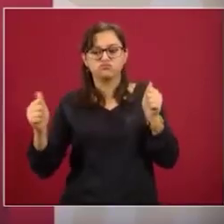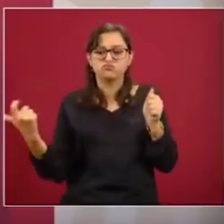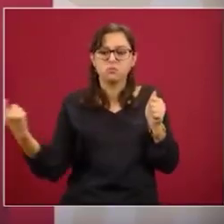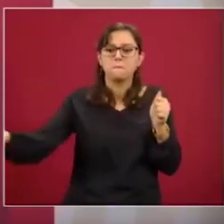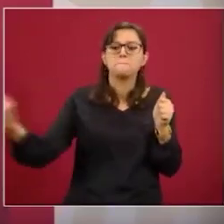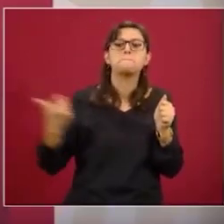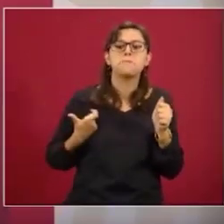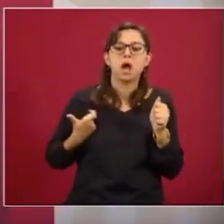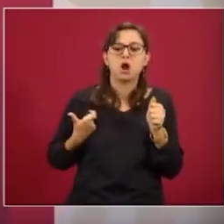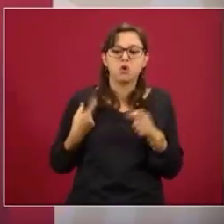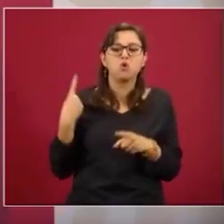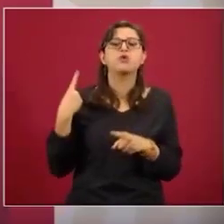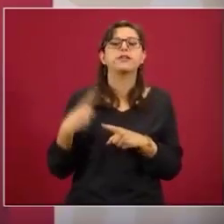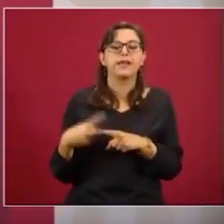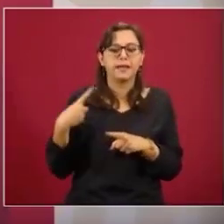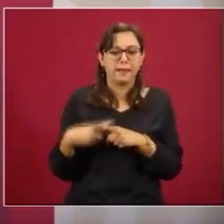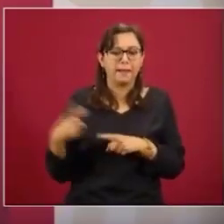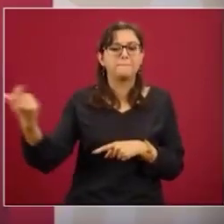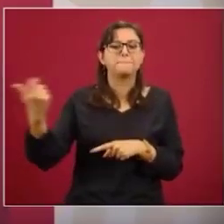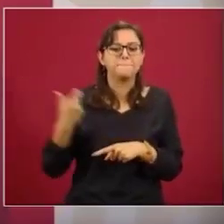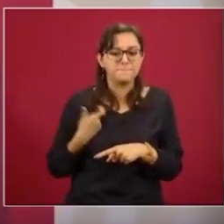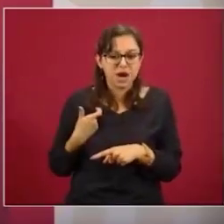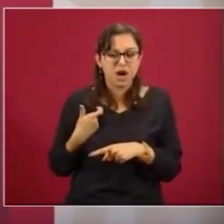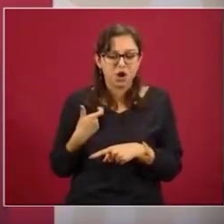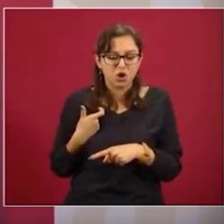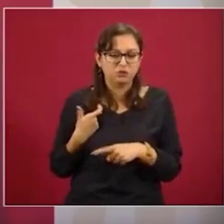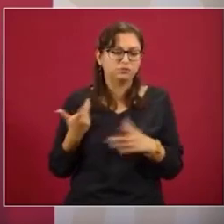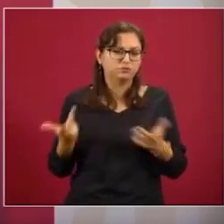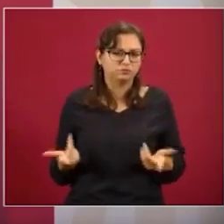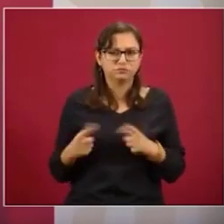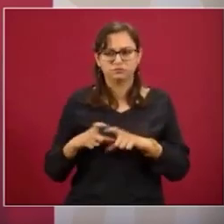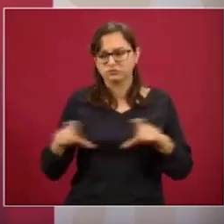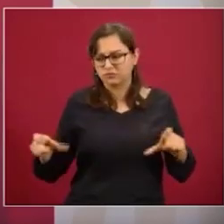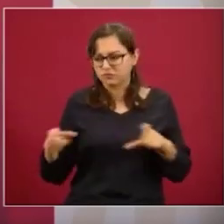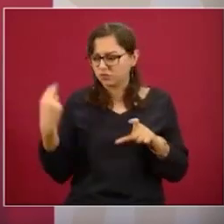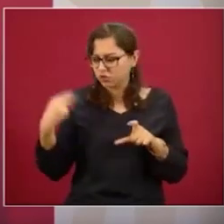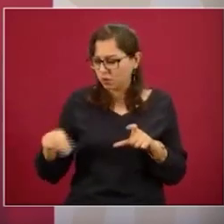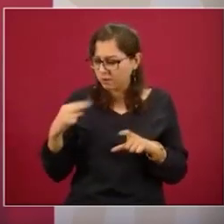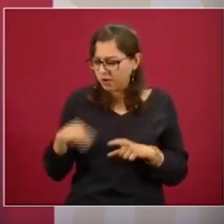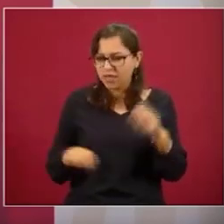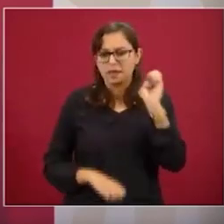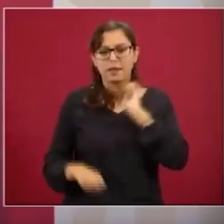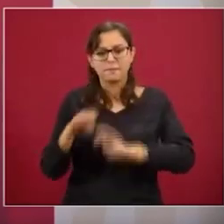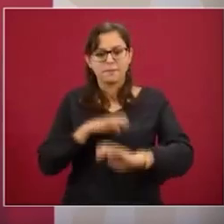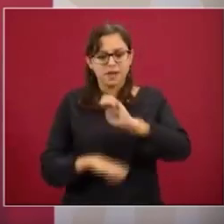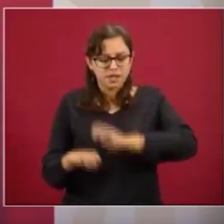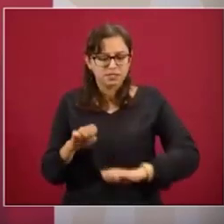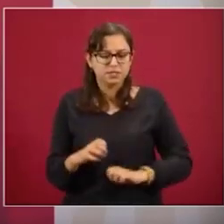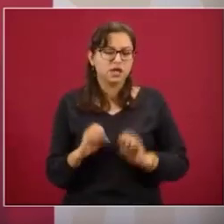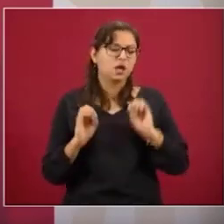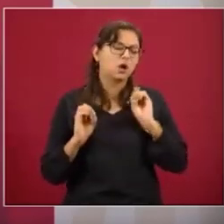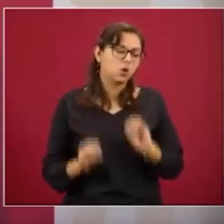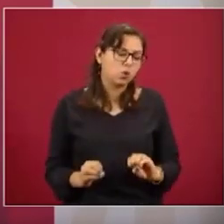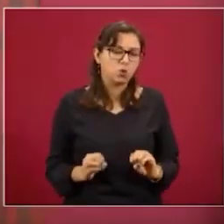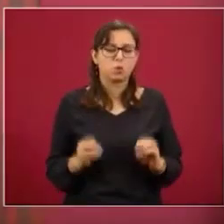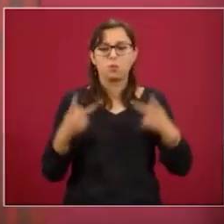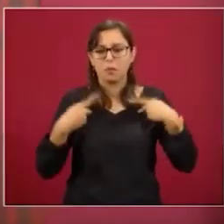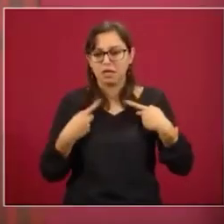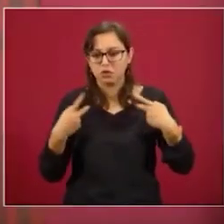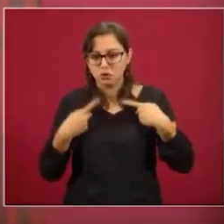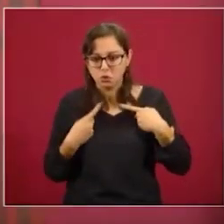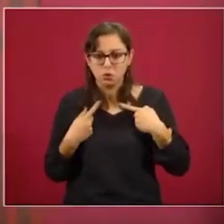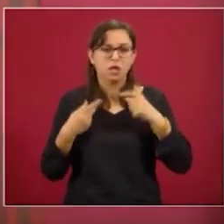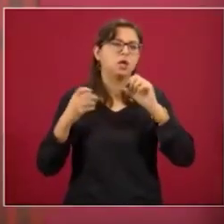por la empresa tal o por la